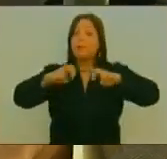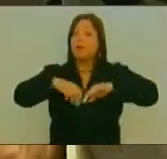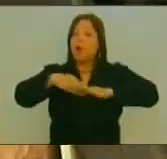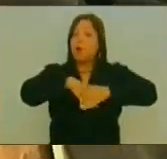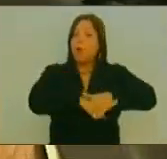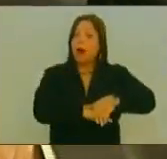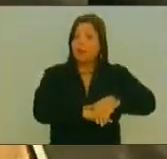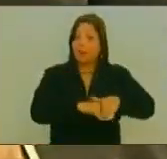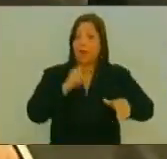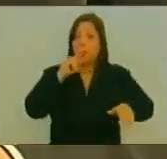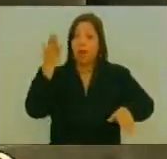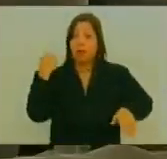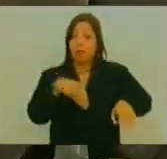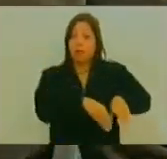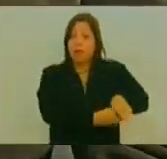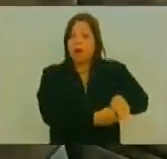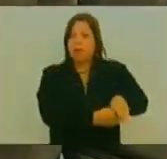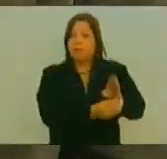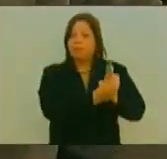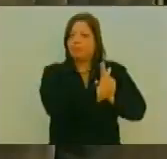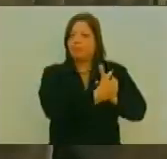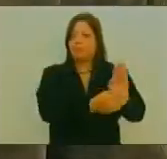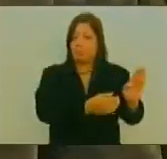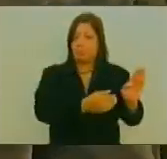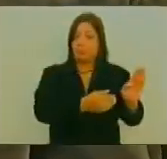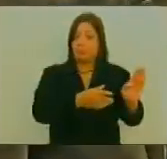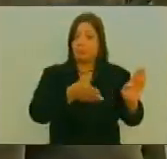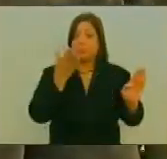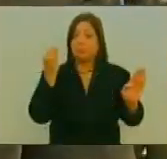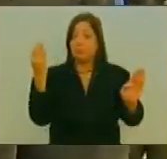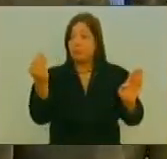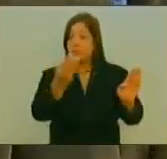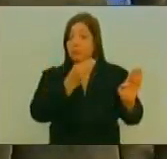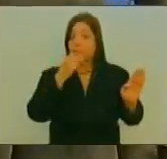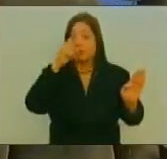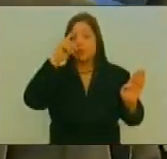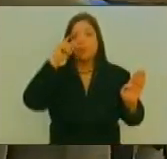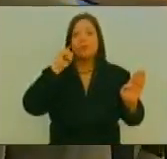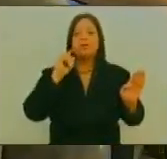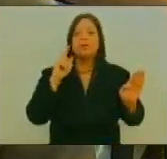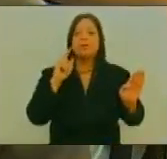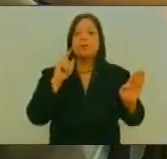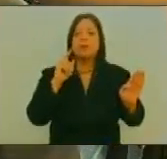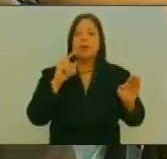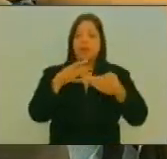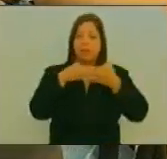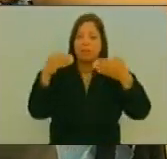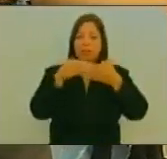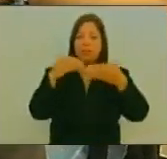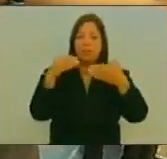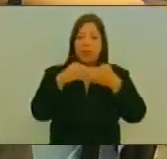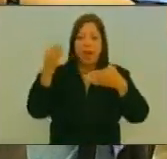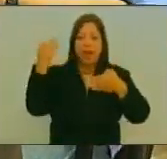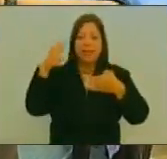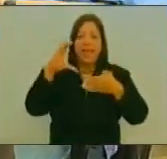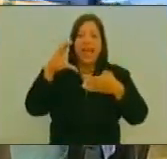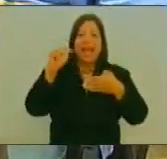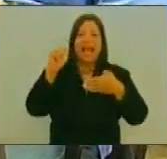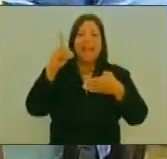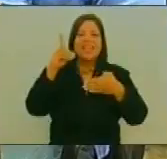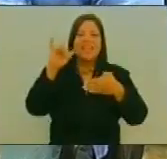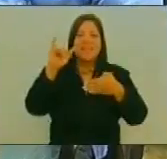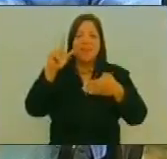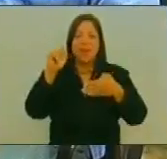Acerca de los presuntos Delitos cometidos En el proceso De adquisición De divisas En el marco De Cadivi